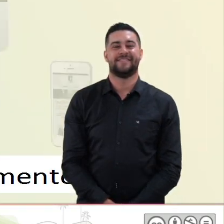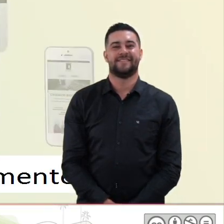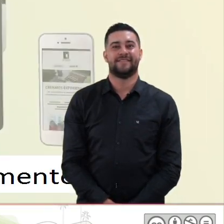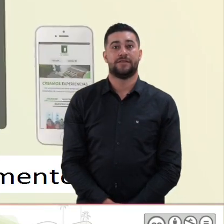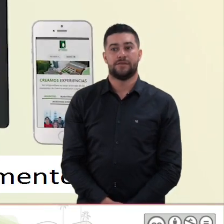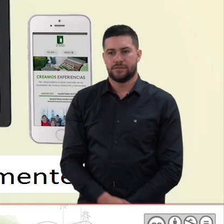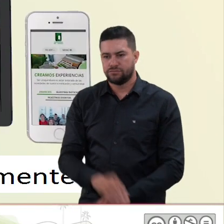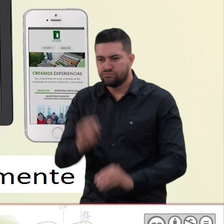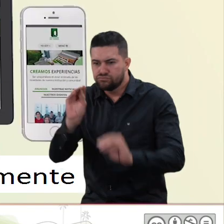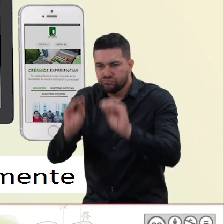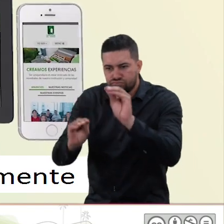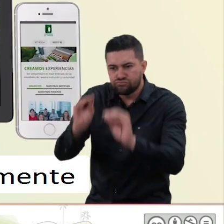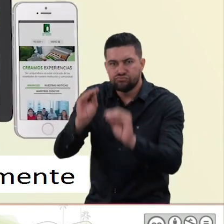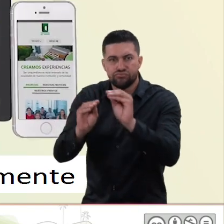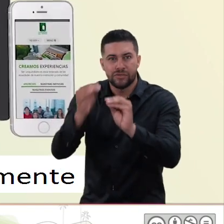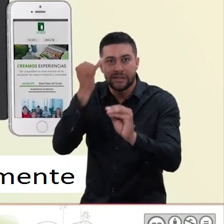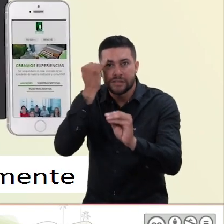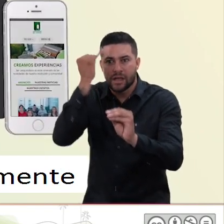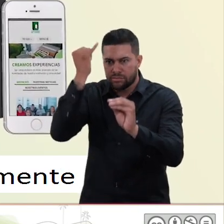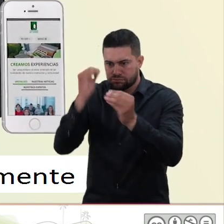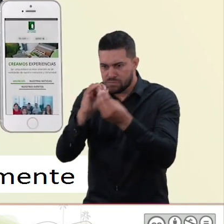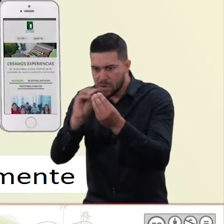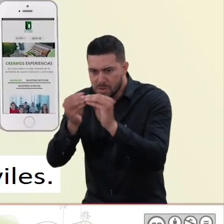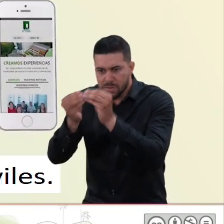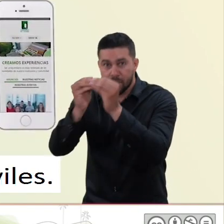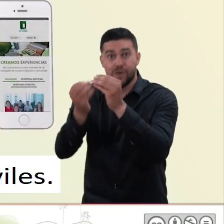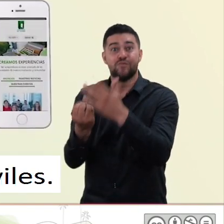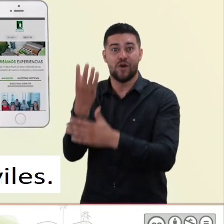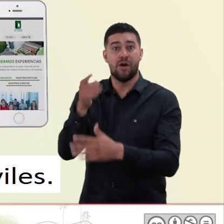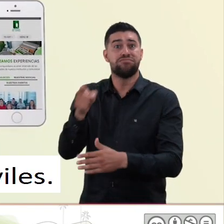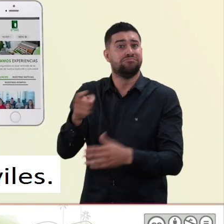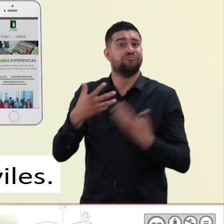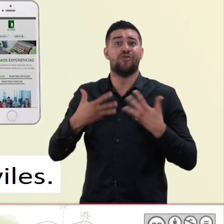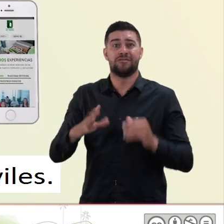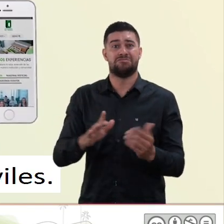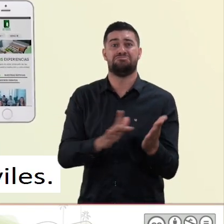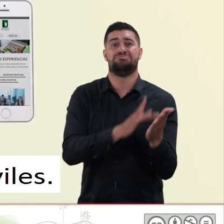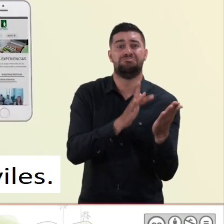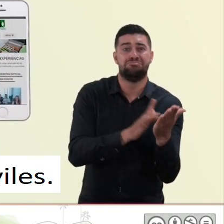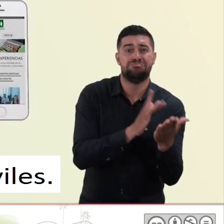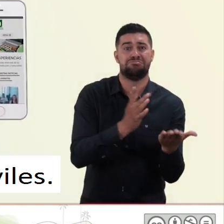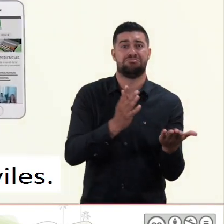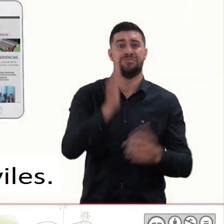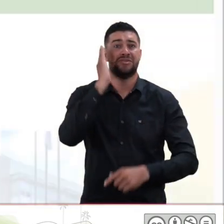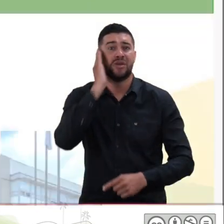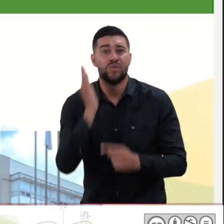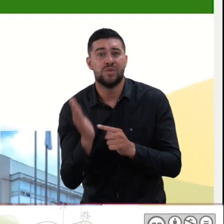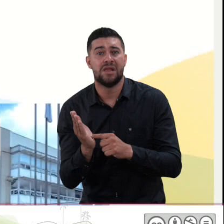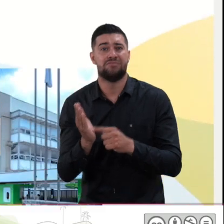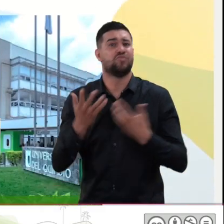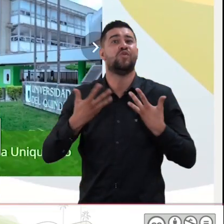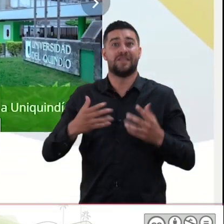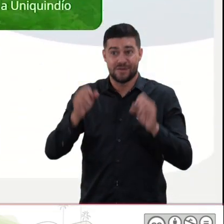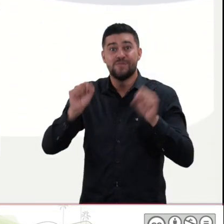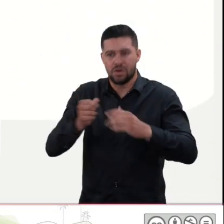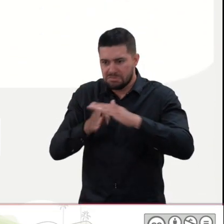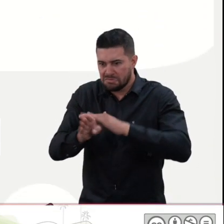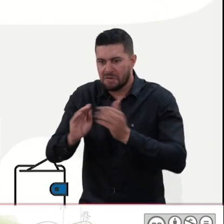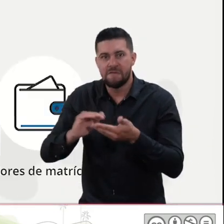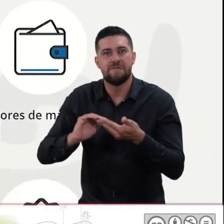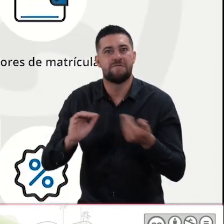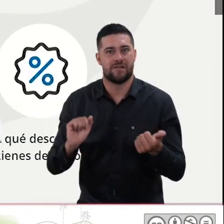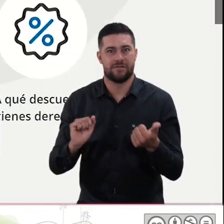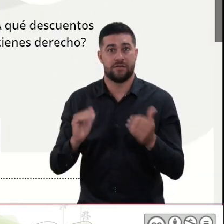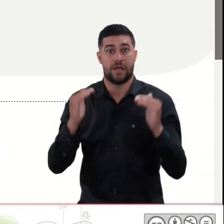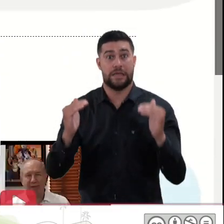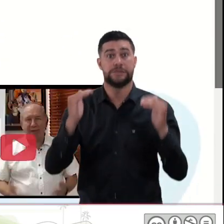El diseño tipo Responsive te permite navegar fácilmente desde cualquier dispositivo como tablets y móviles. Nuestro sitio web